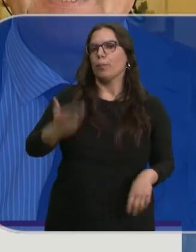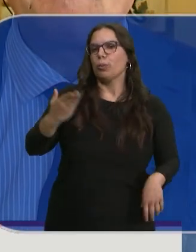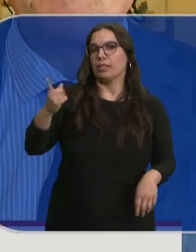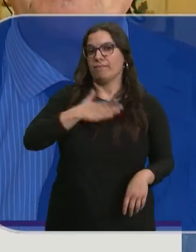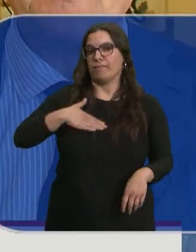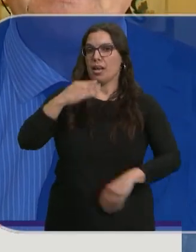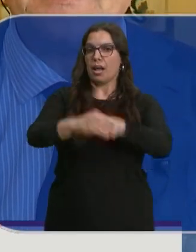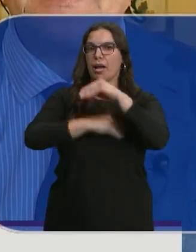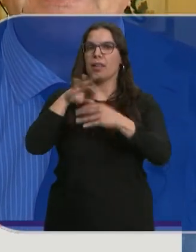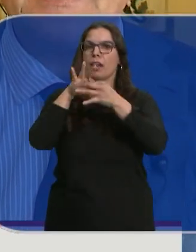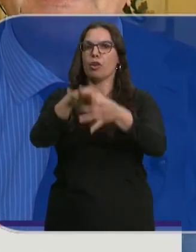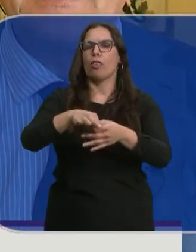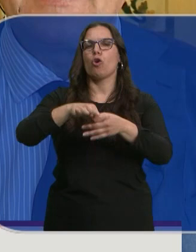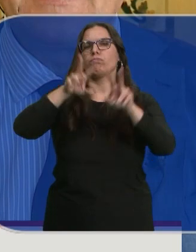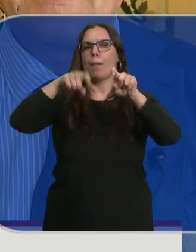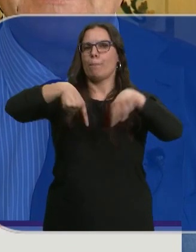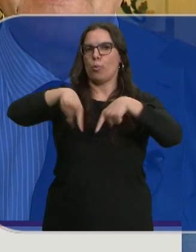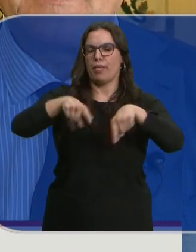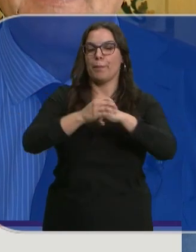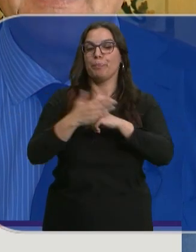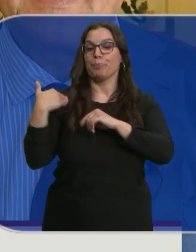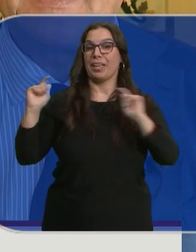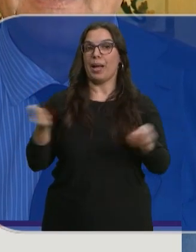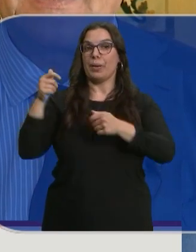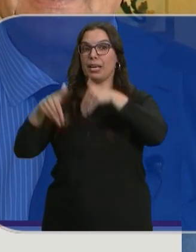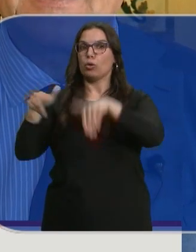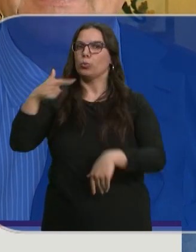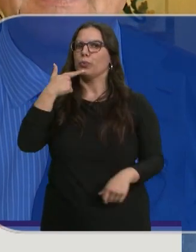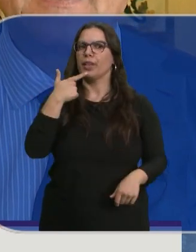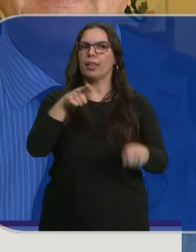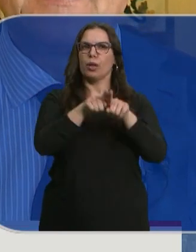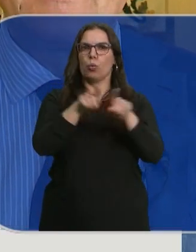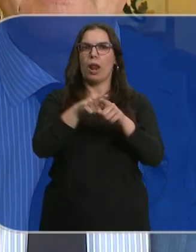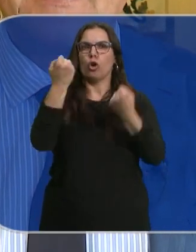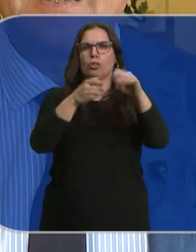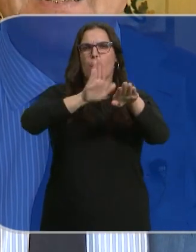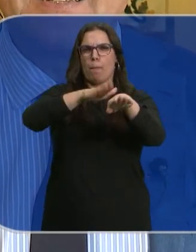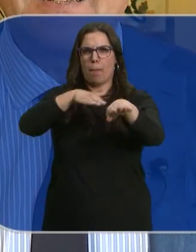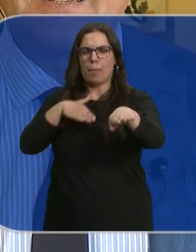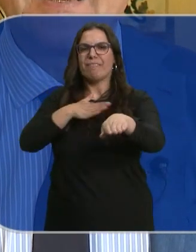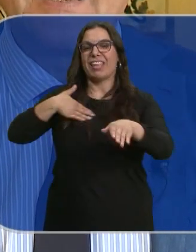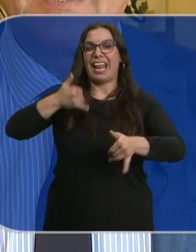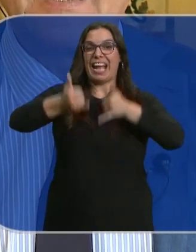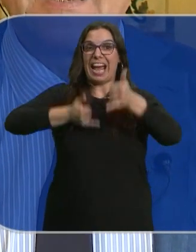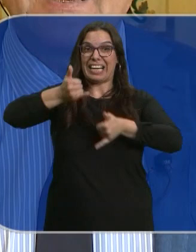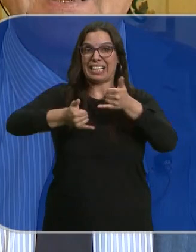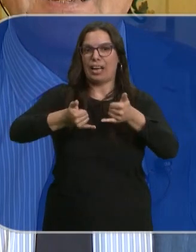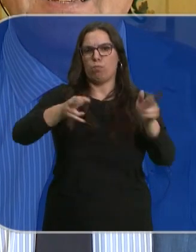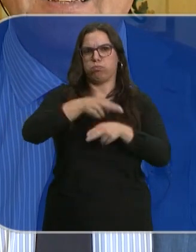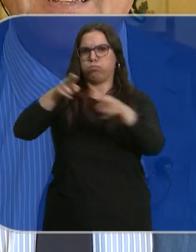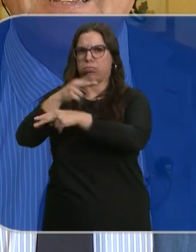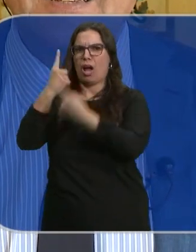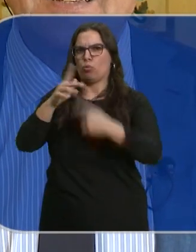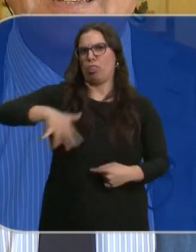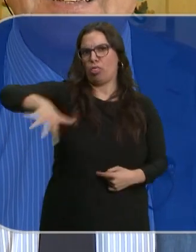que pretende acometer tiene que ver con la movilidad. Durante la campaña electoral denunció que se generaban atascos y piensa reducir carriles bici en zonas